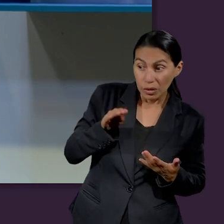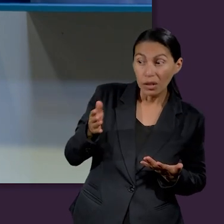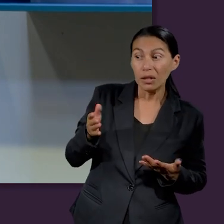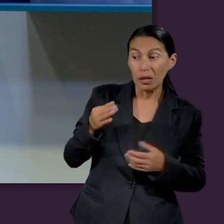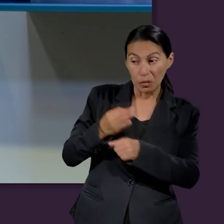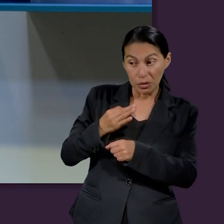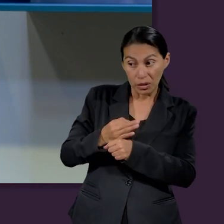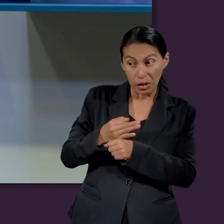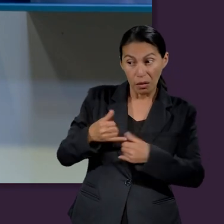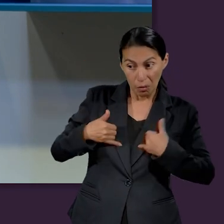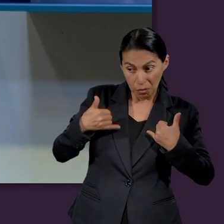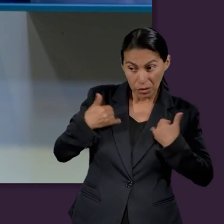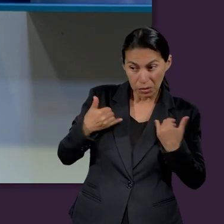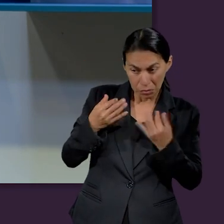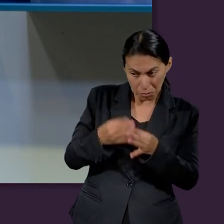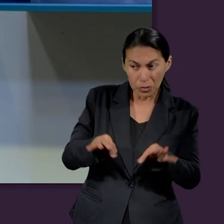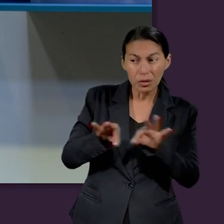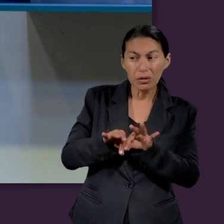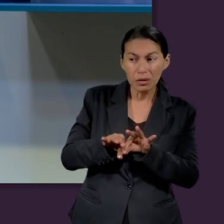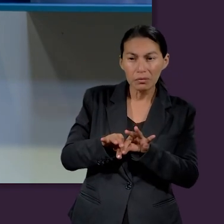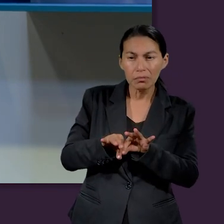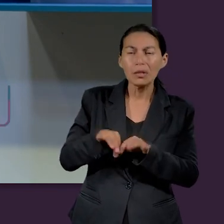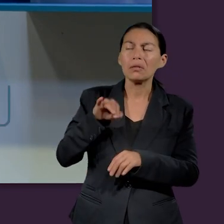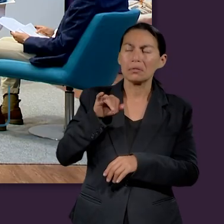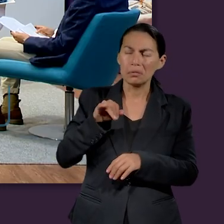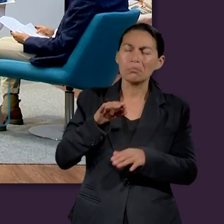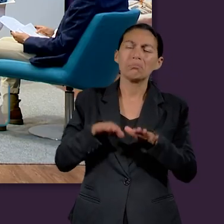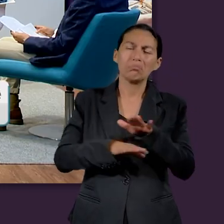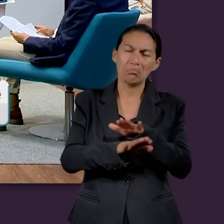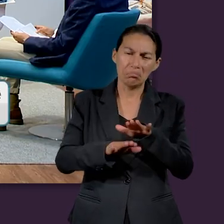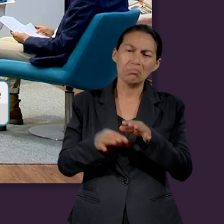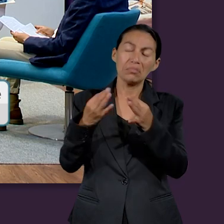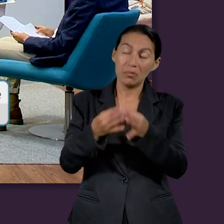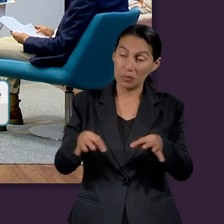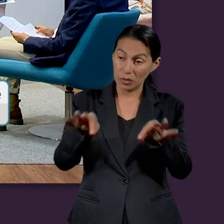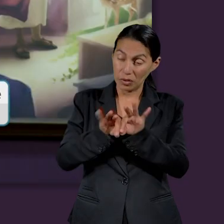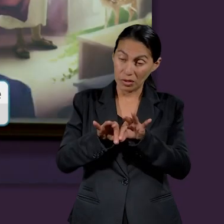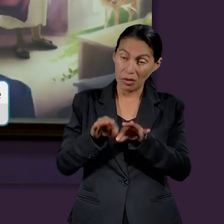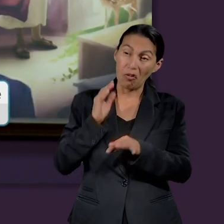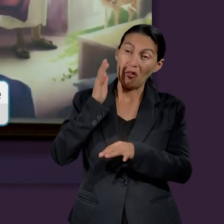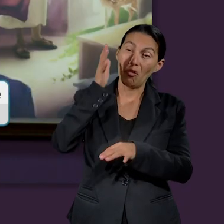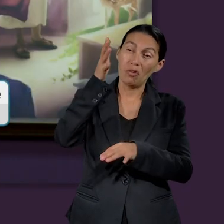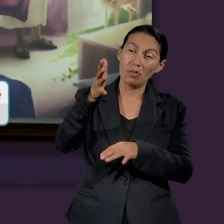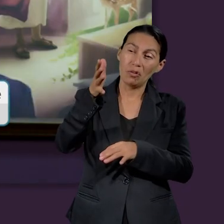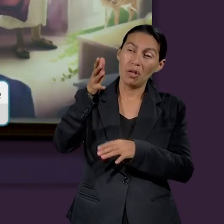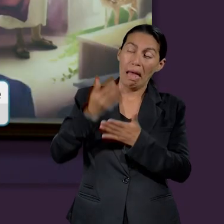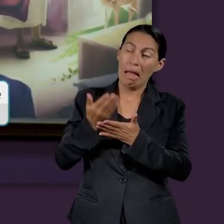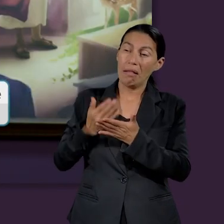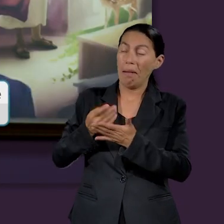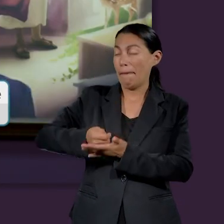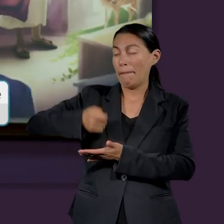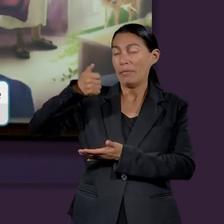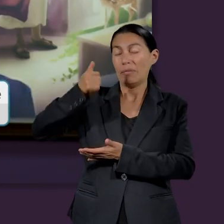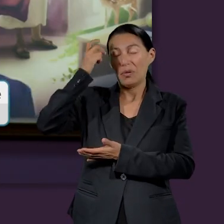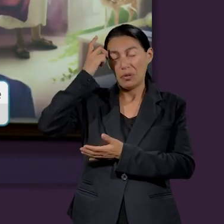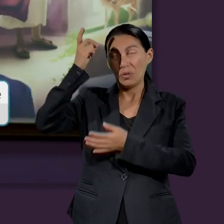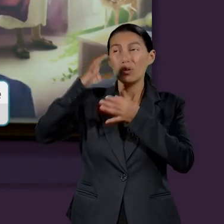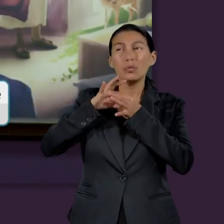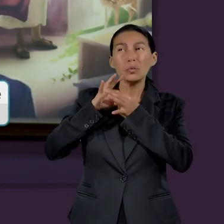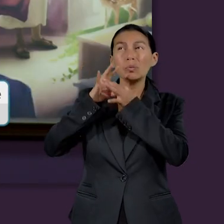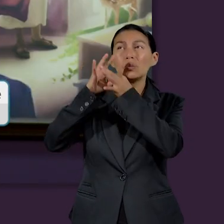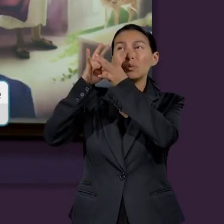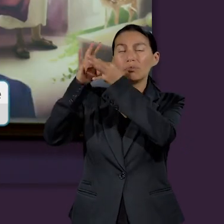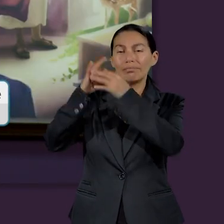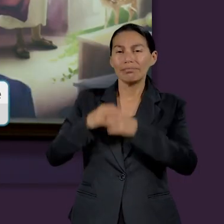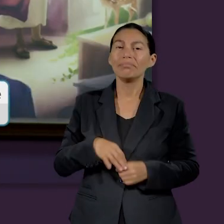a esta etapa de su vida? ¿Es importante? Es la base. Para un buen futuro, creo que primero tienes que